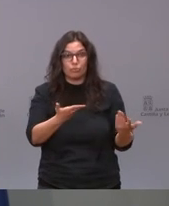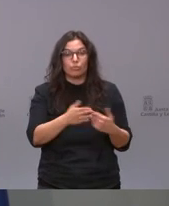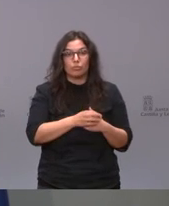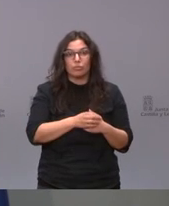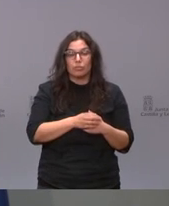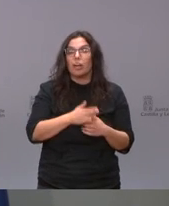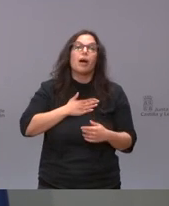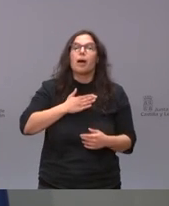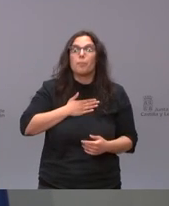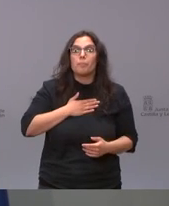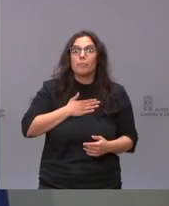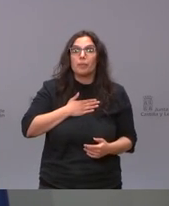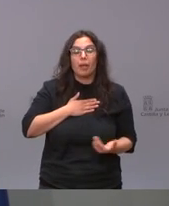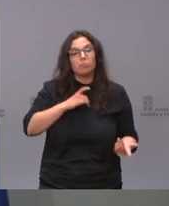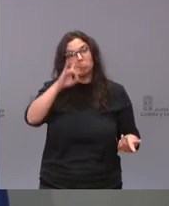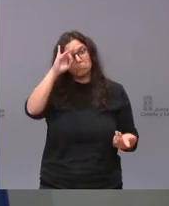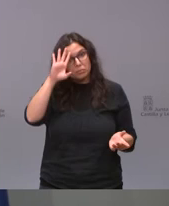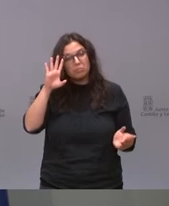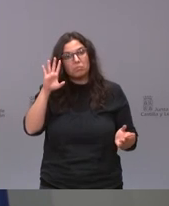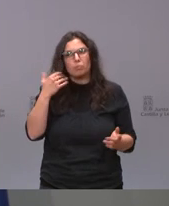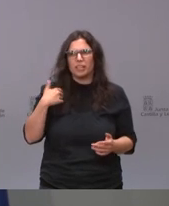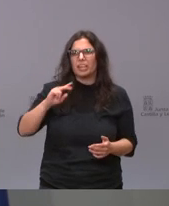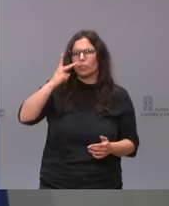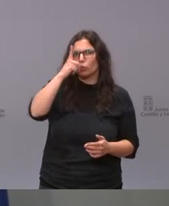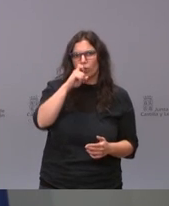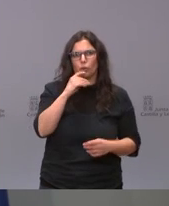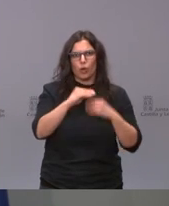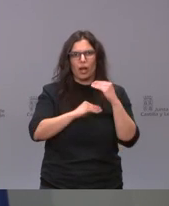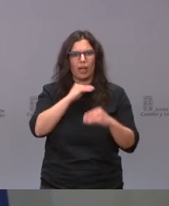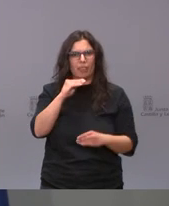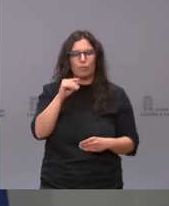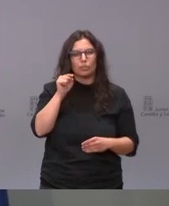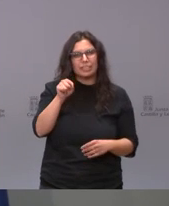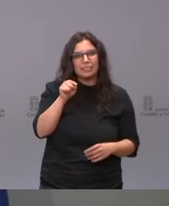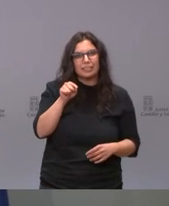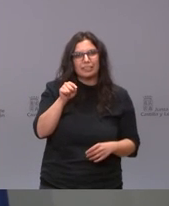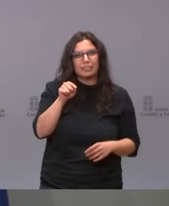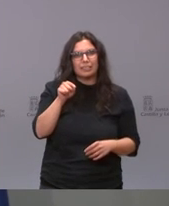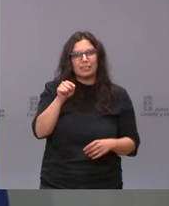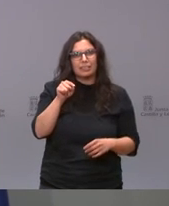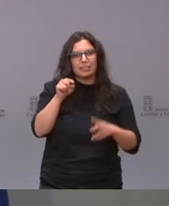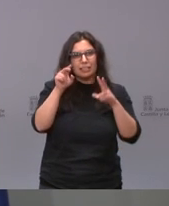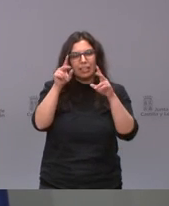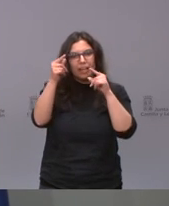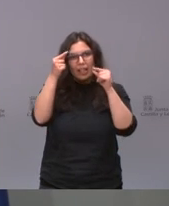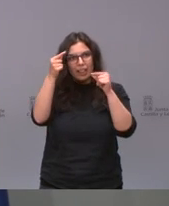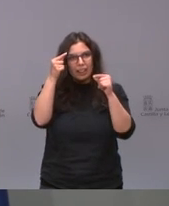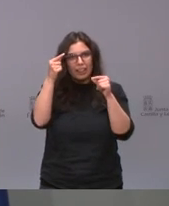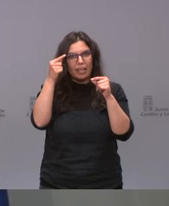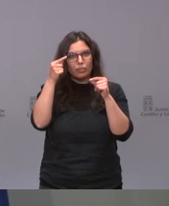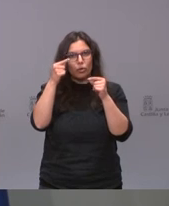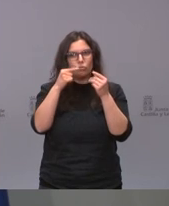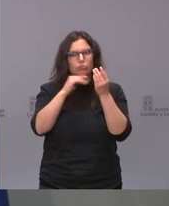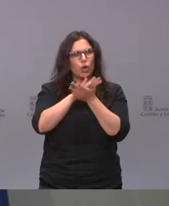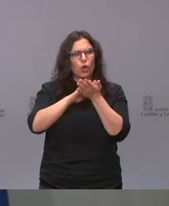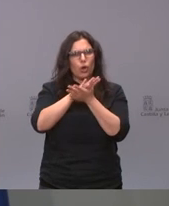que a mí no deja de sorprenderme porque este es el segundo año que lo hacemos que este sea el dato menos comentado de todos los que publicamos en los medios